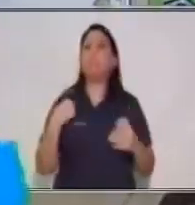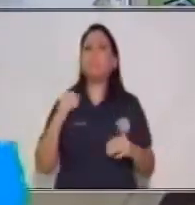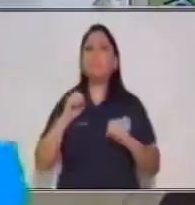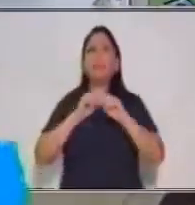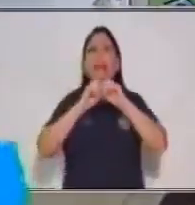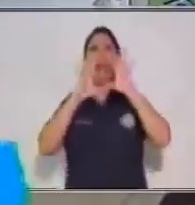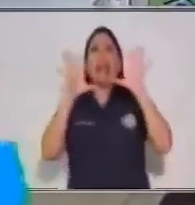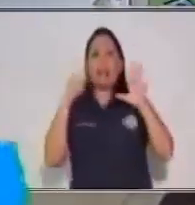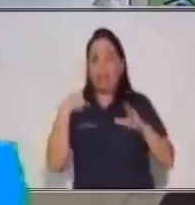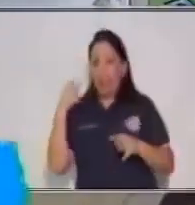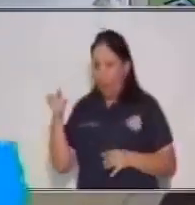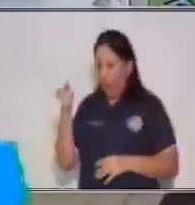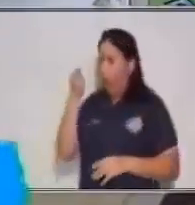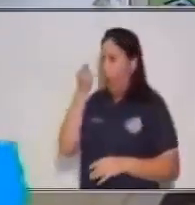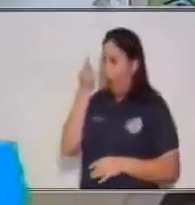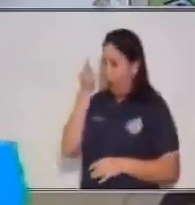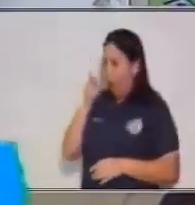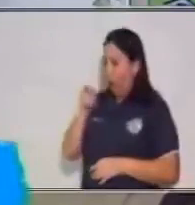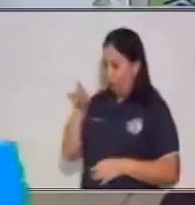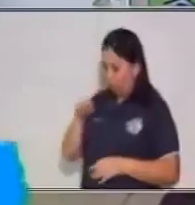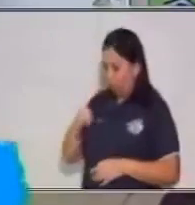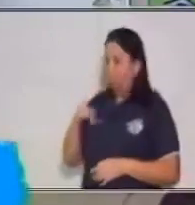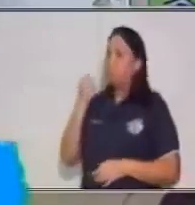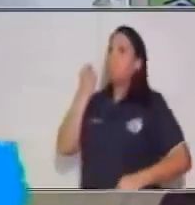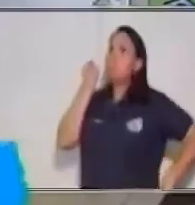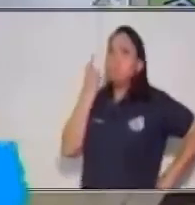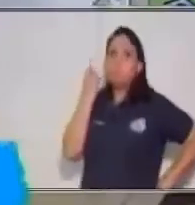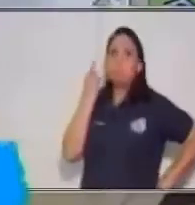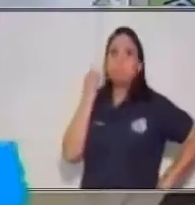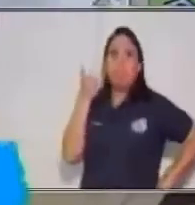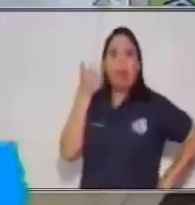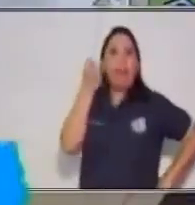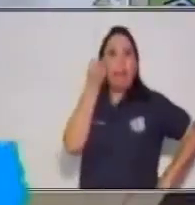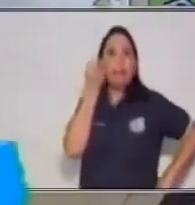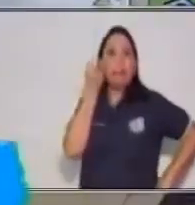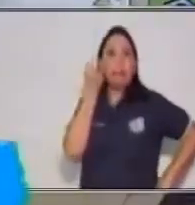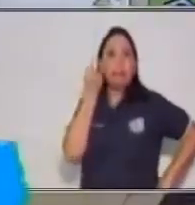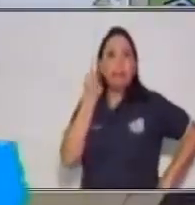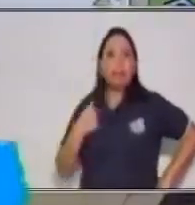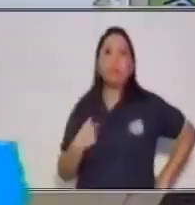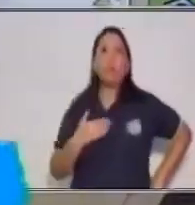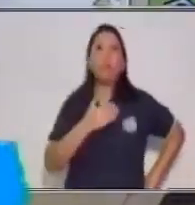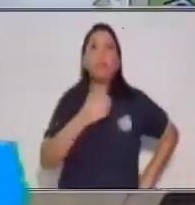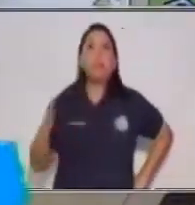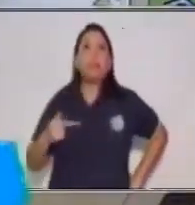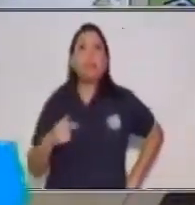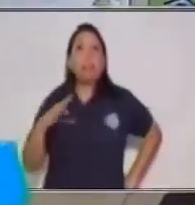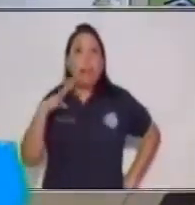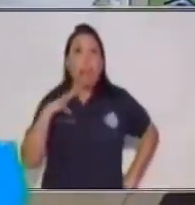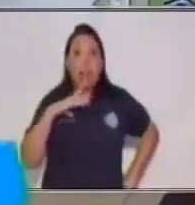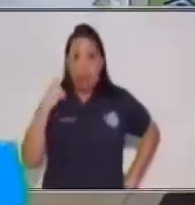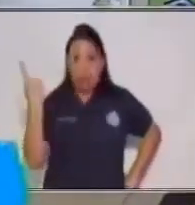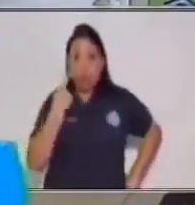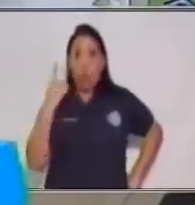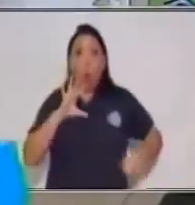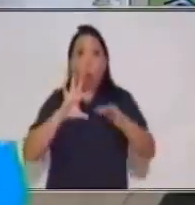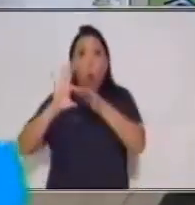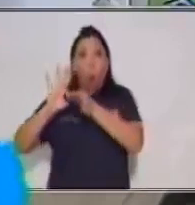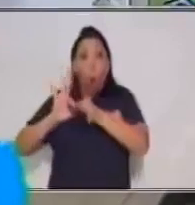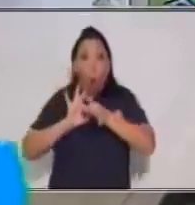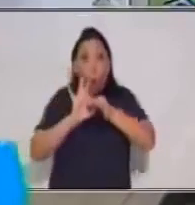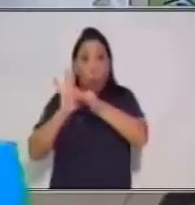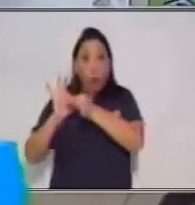exposición clara de lo que yo quiero decir. Valga la redundancia. Es decir, tener ya todo bien organizado